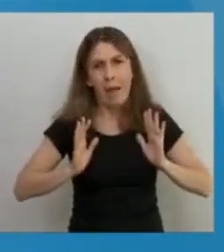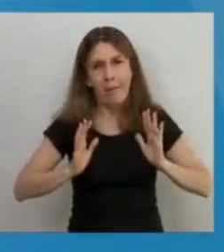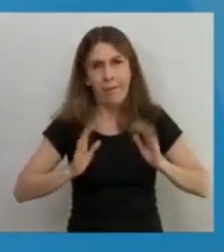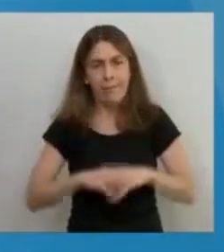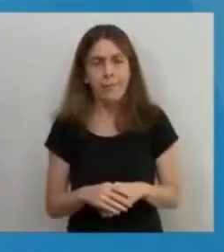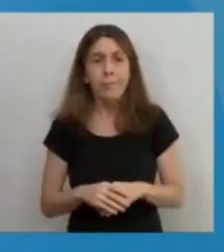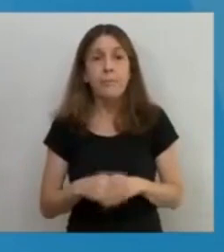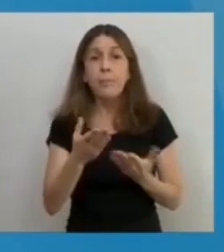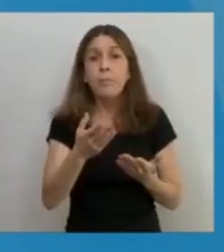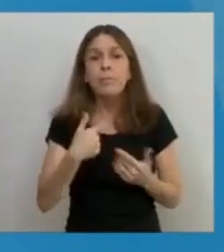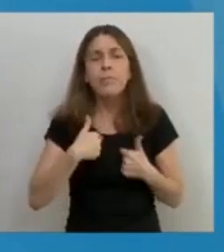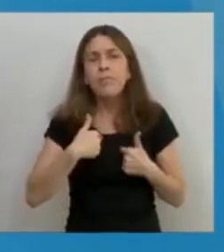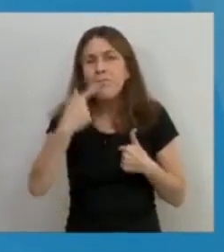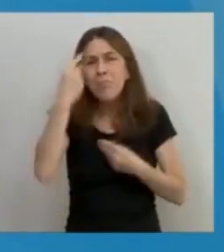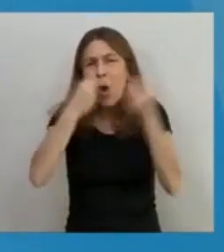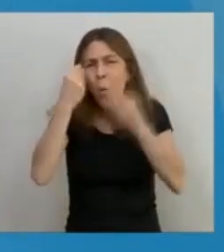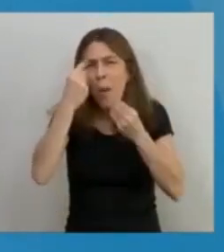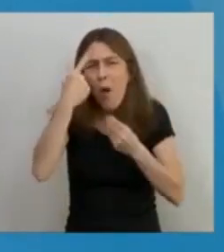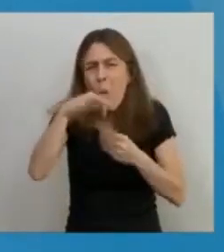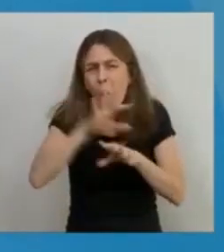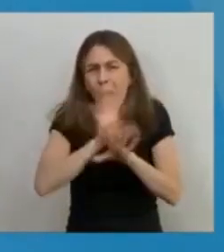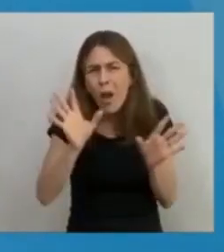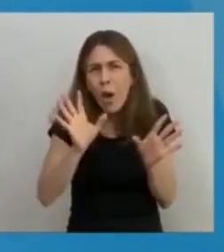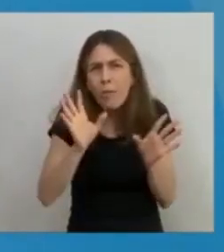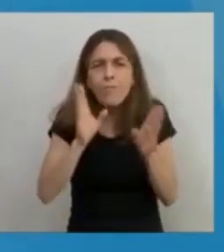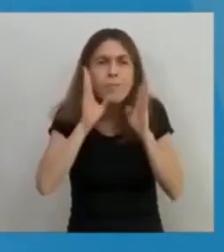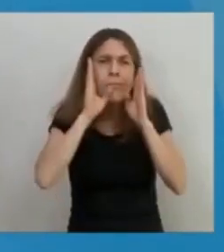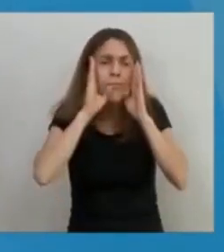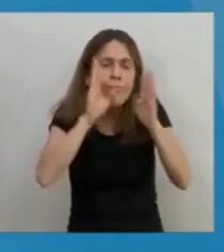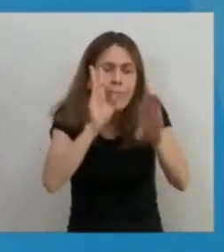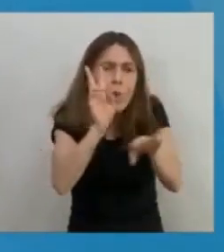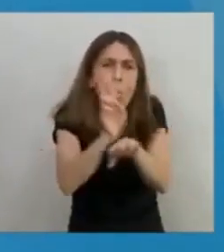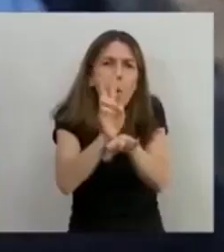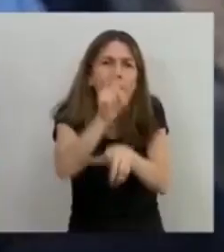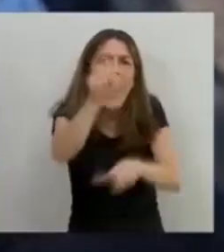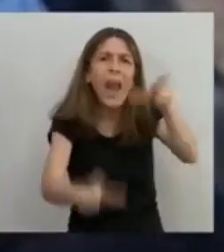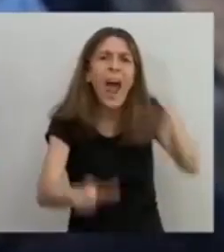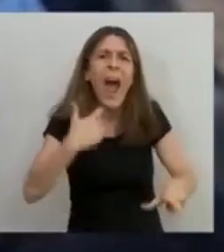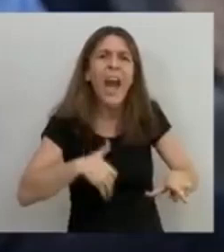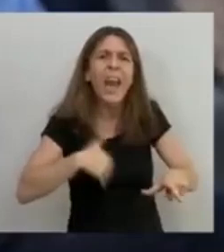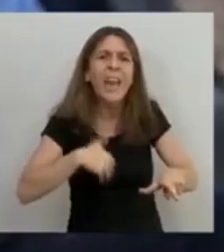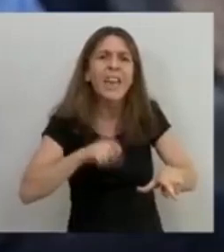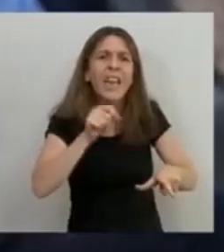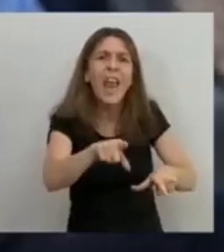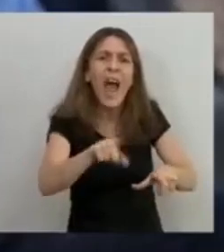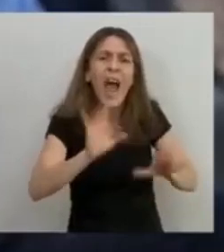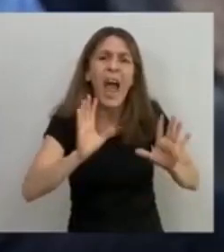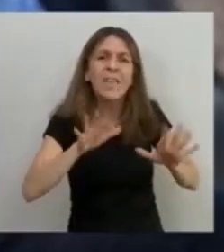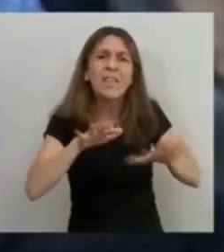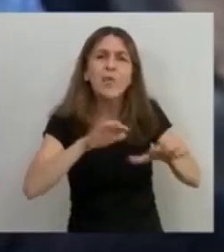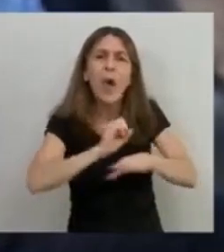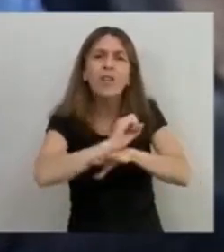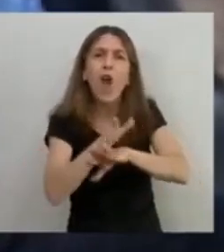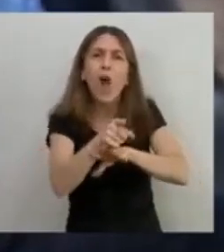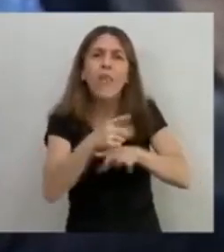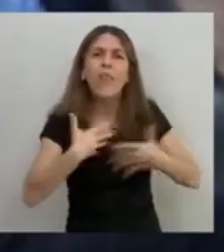Mi única preocupación es cuidar la salud de los argentinos. Es lo único que me preocupa. Es lo único que me